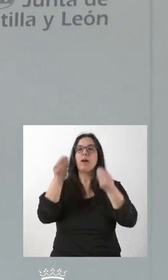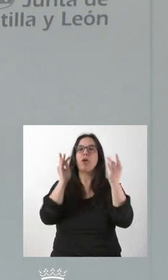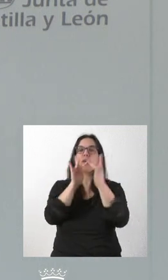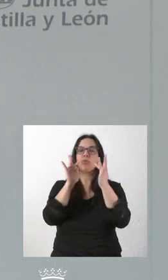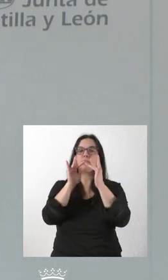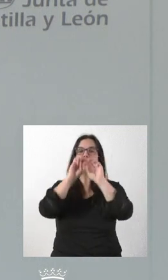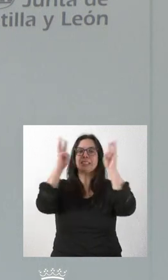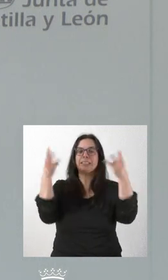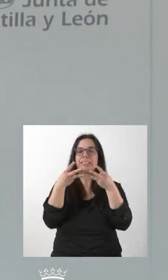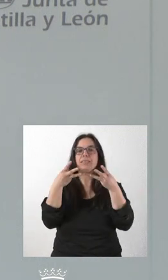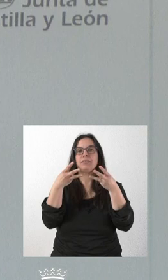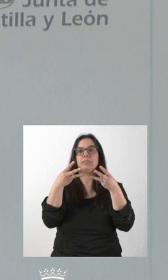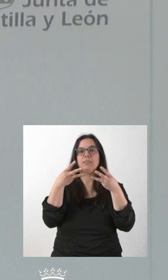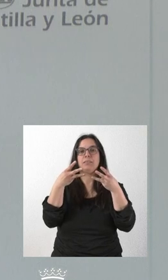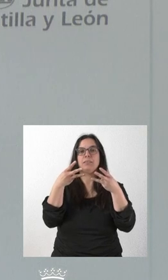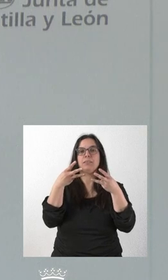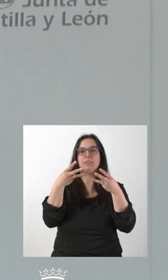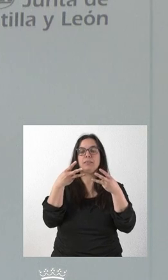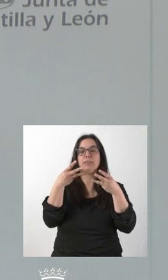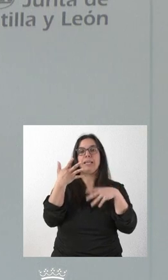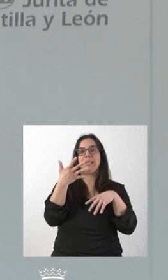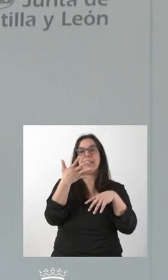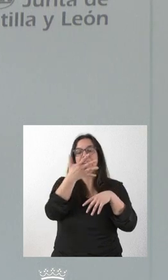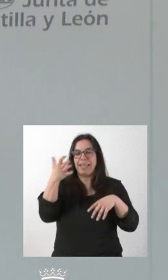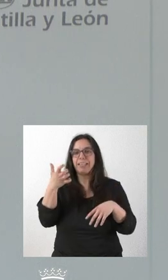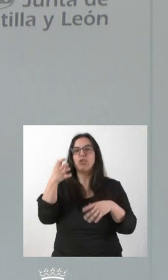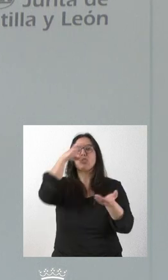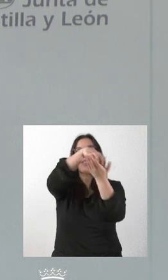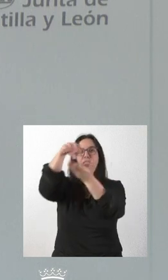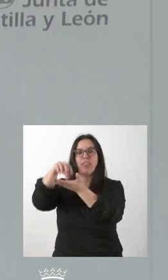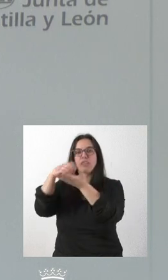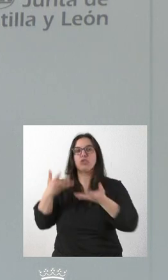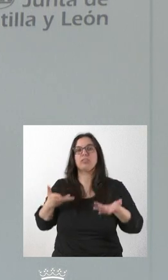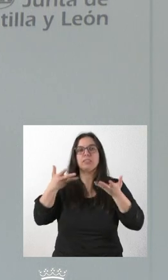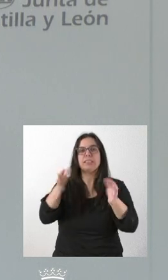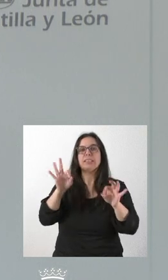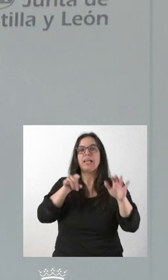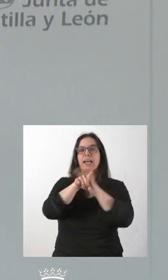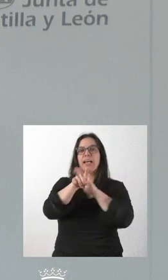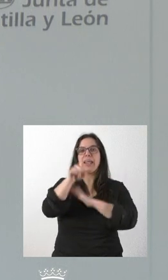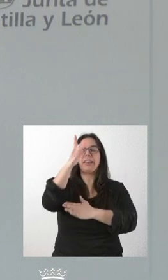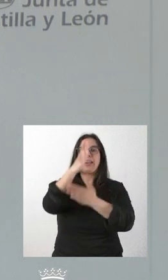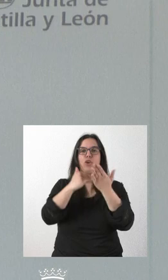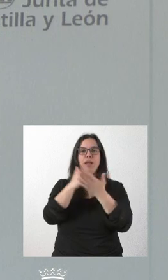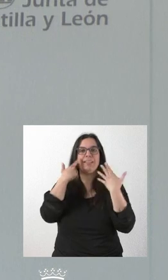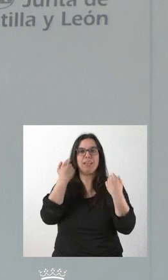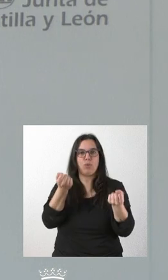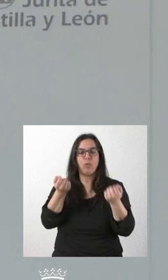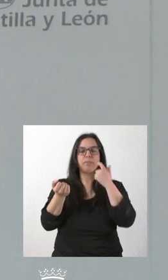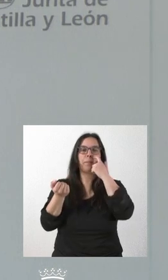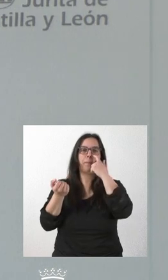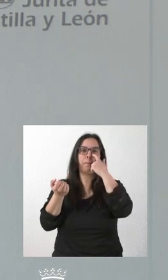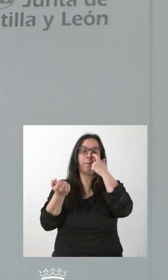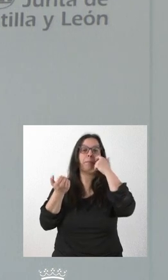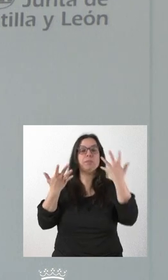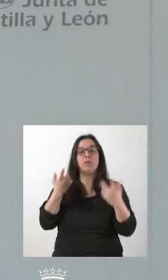de medio millar, o sea, de 500 centros asistenciales de la Gerencia Regional de Salud. Para ello vamos a destinar